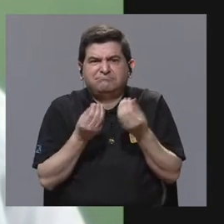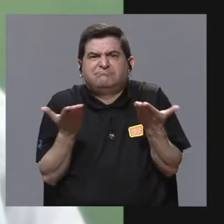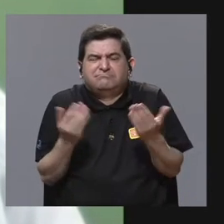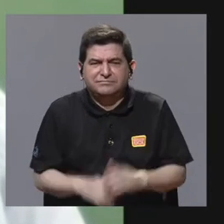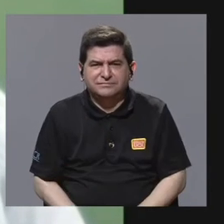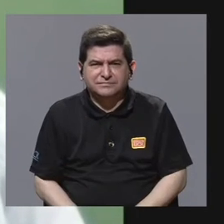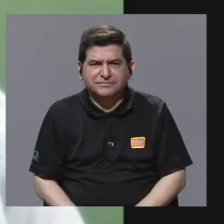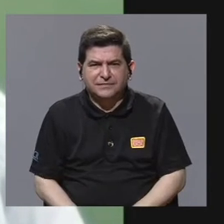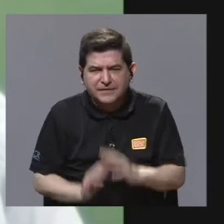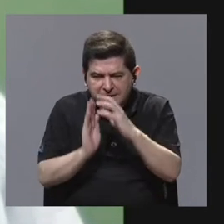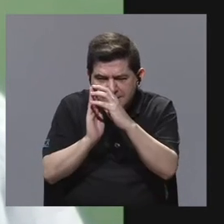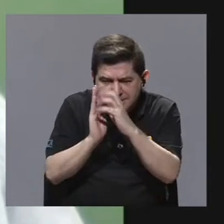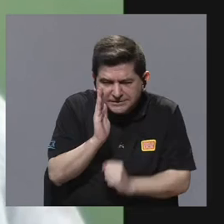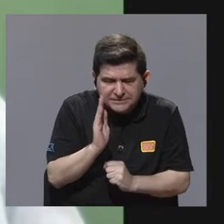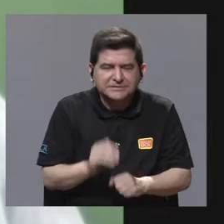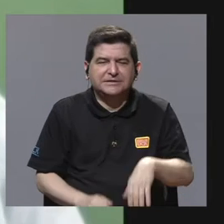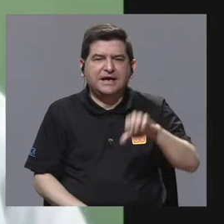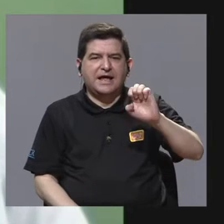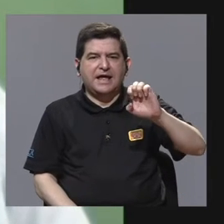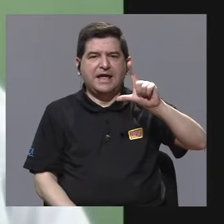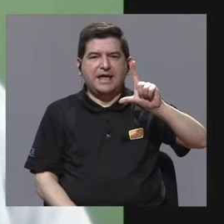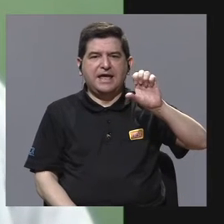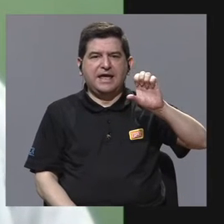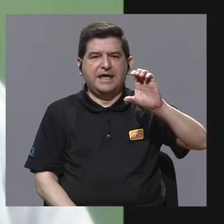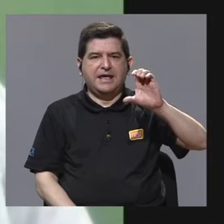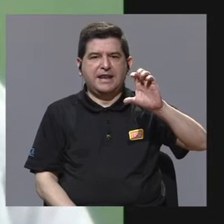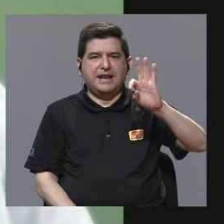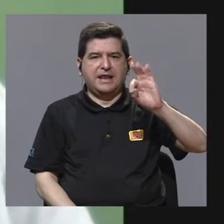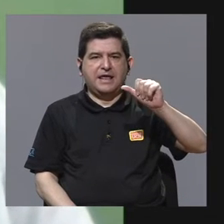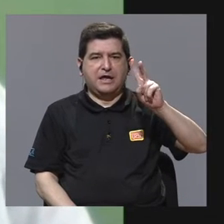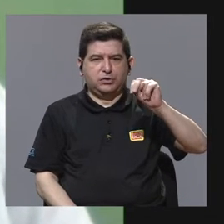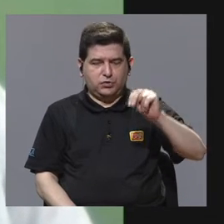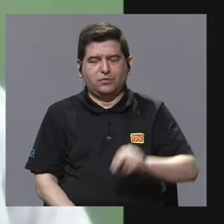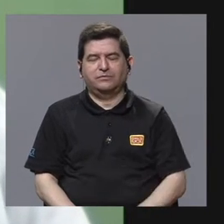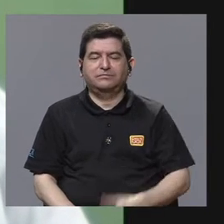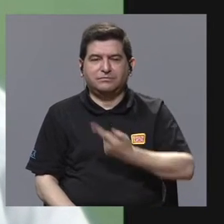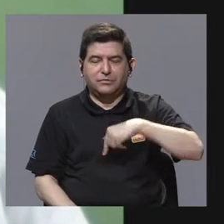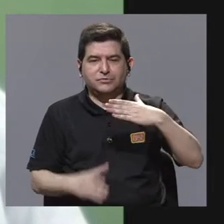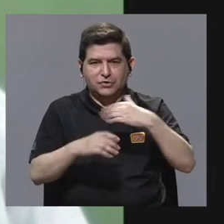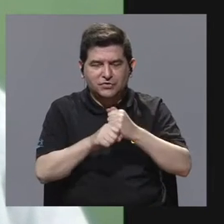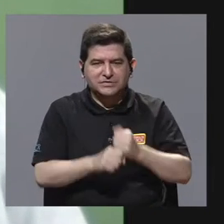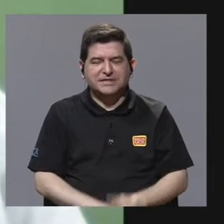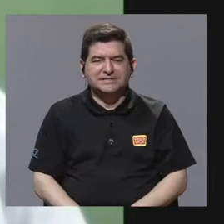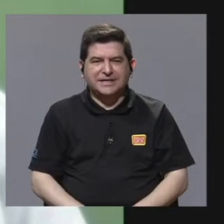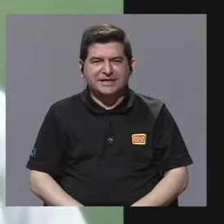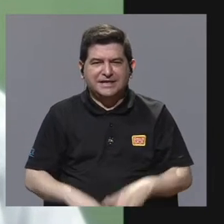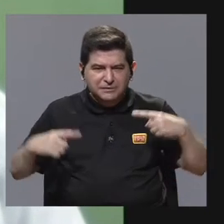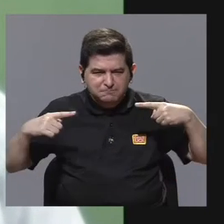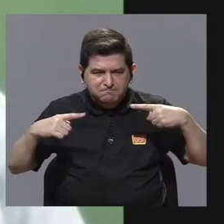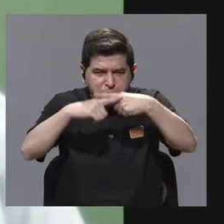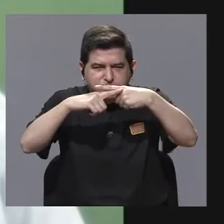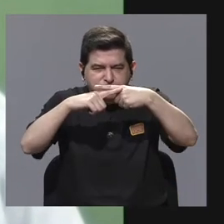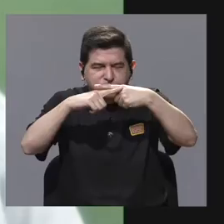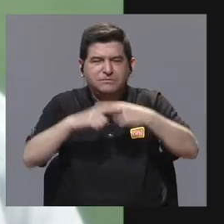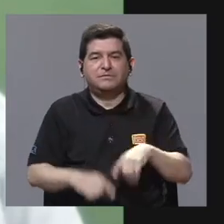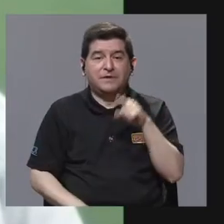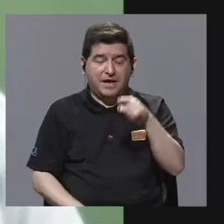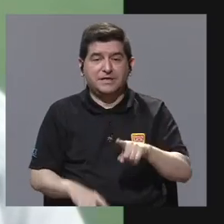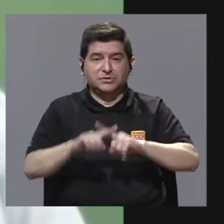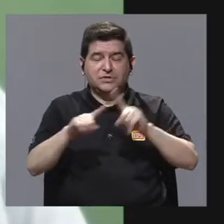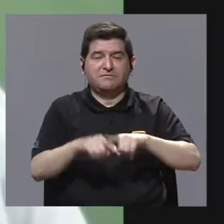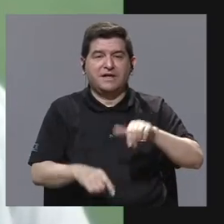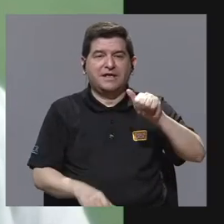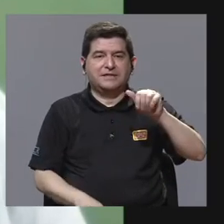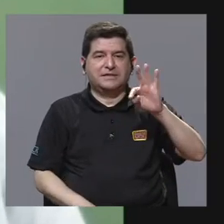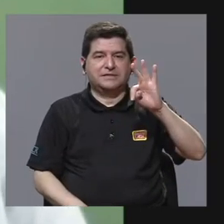es le arrancamos unos electrones y hacemos colisionar esos átomos